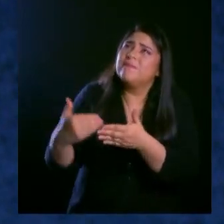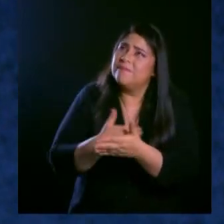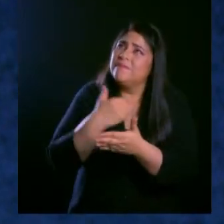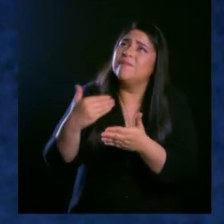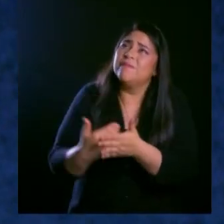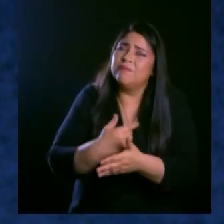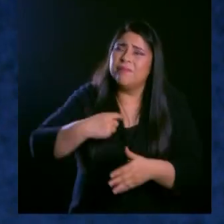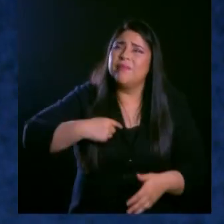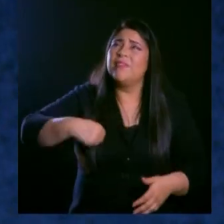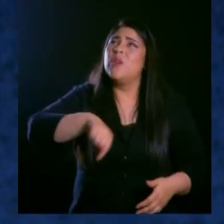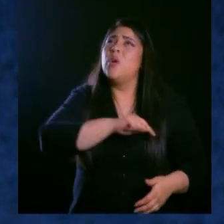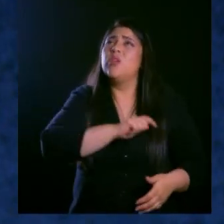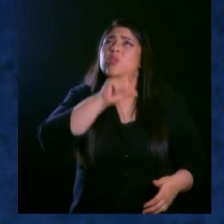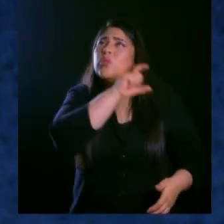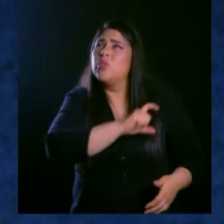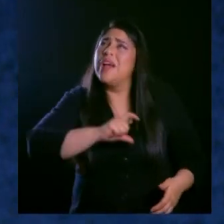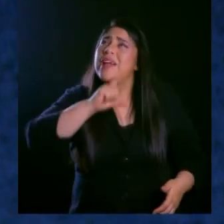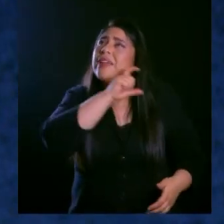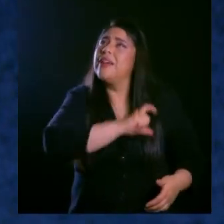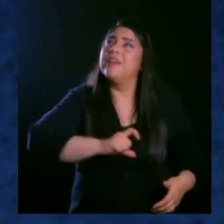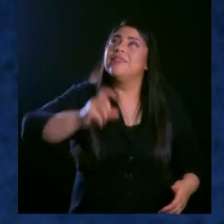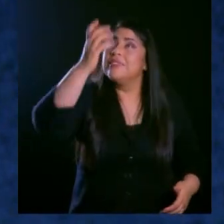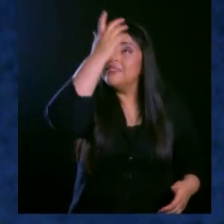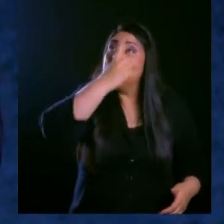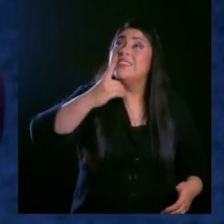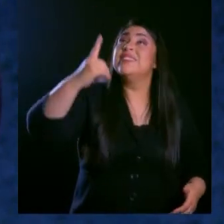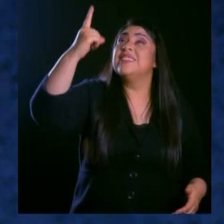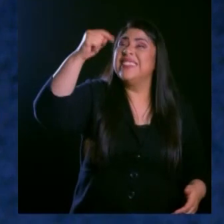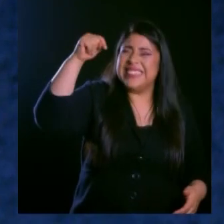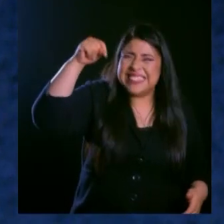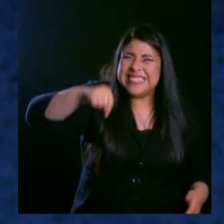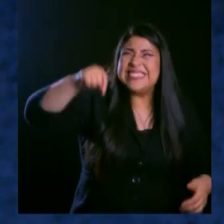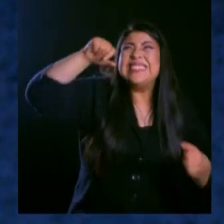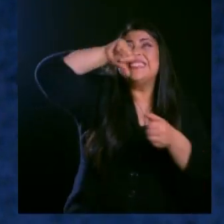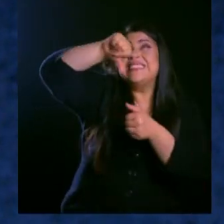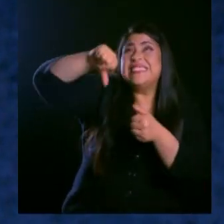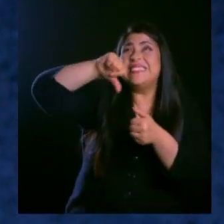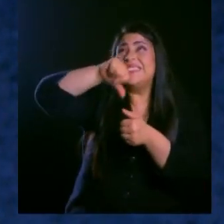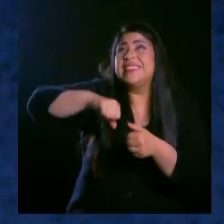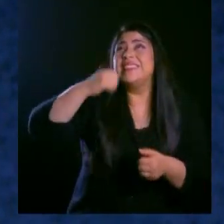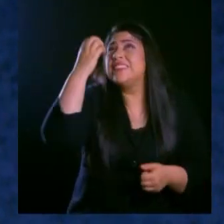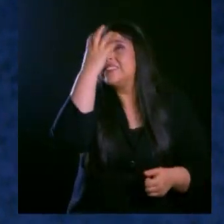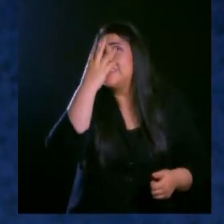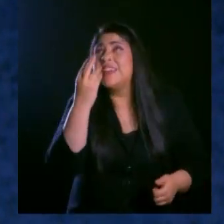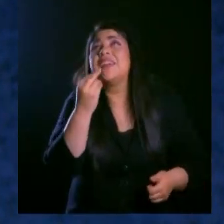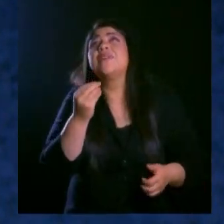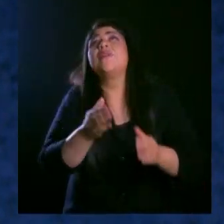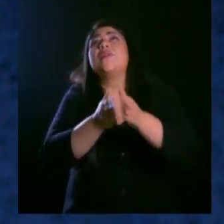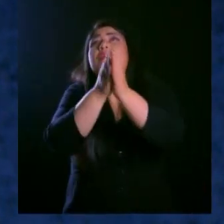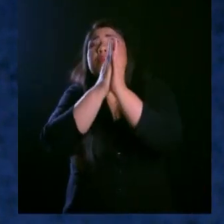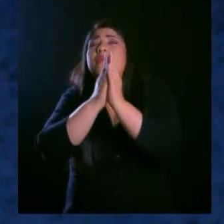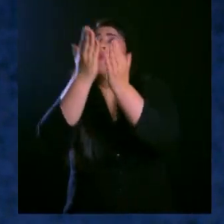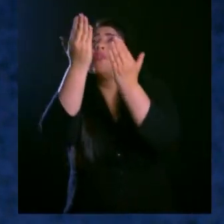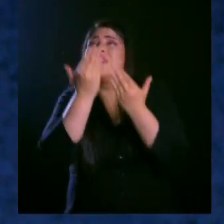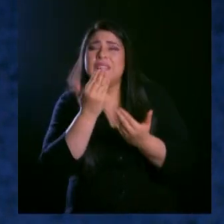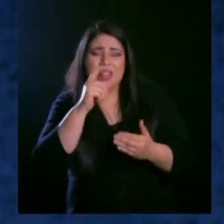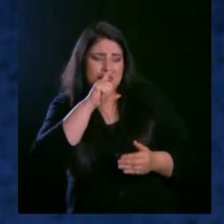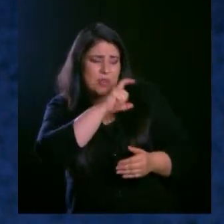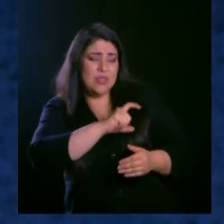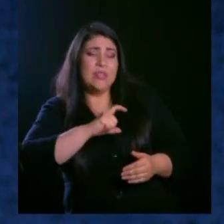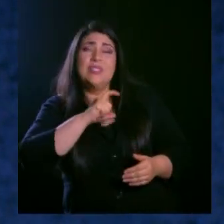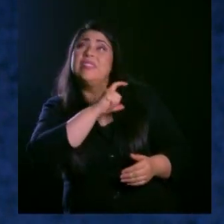de nuestro carácter, de nuestro carácter Señor. Esta unción linda que tú nos das Señor, danos el carácter para manejarla,